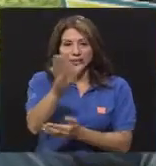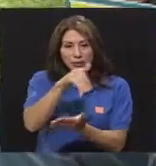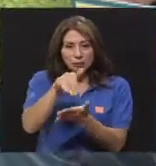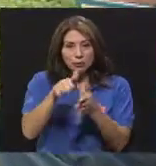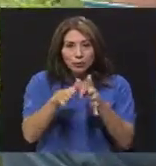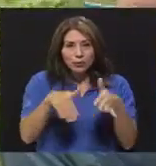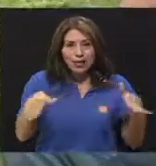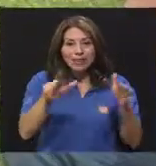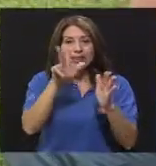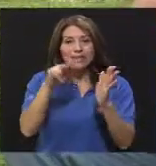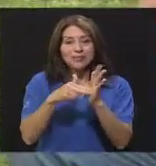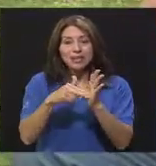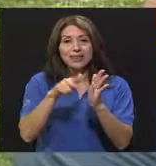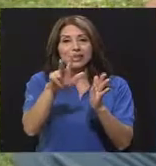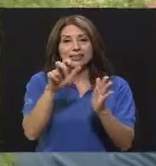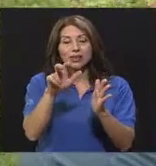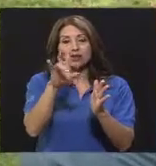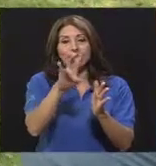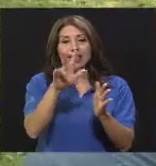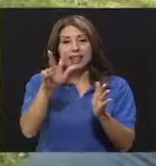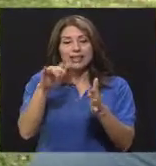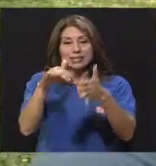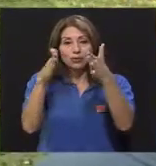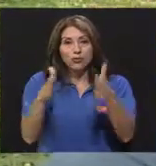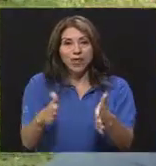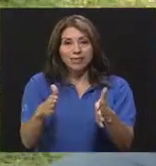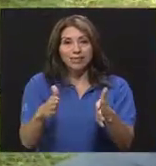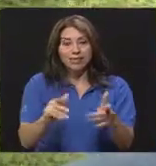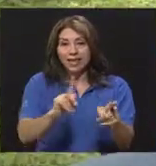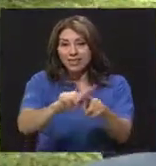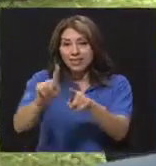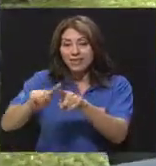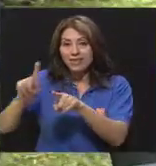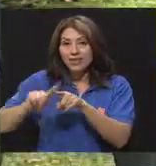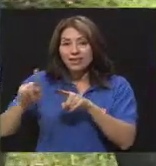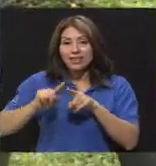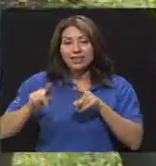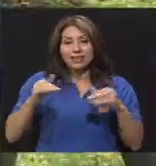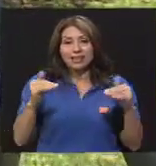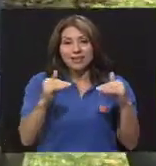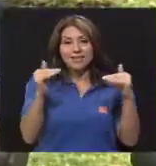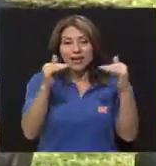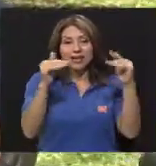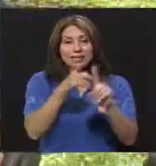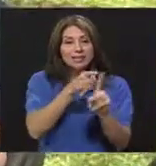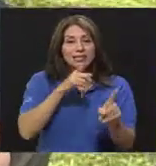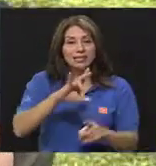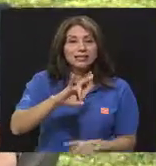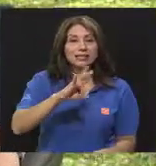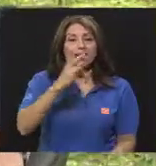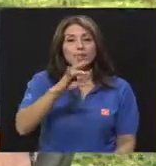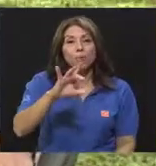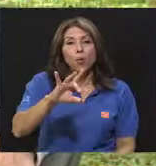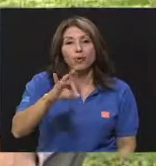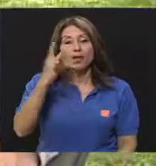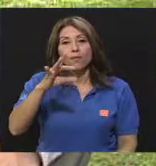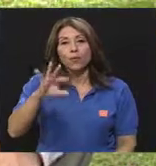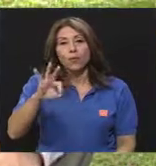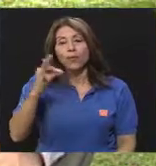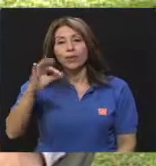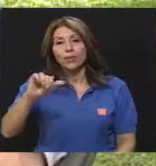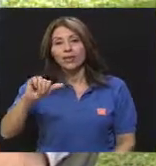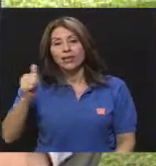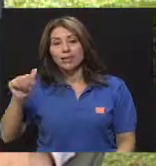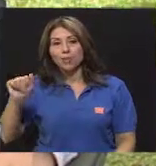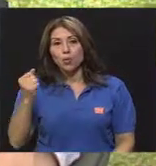3.373 estudiantes, los encuestados de todos los niveles, de séptimo a doceavo año,